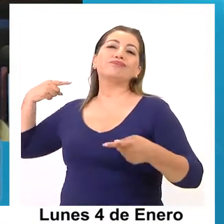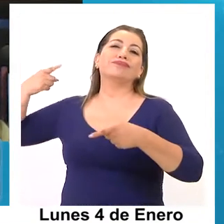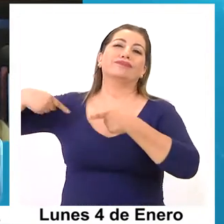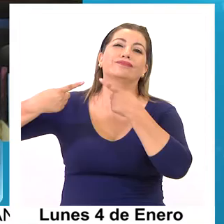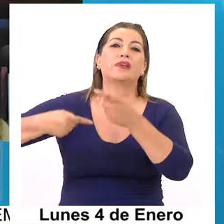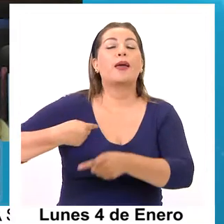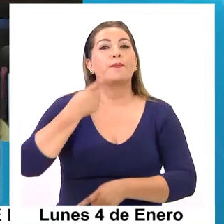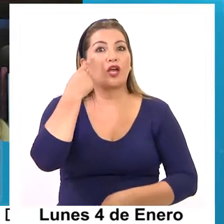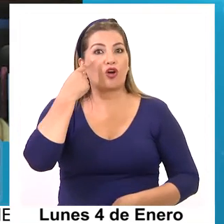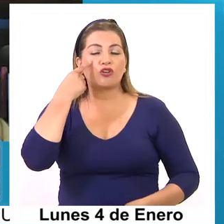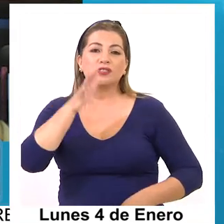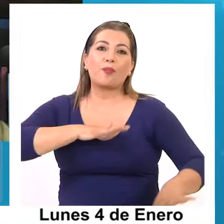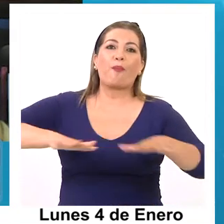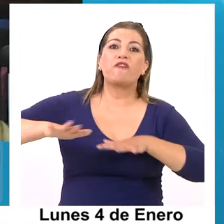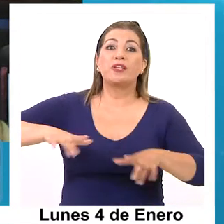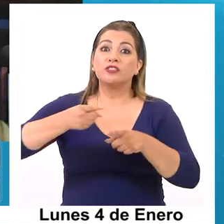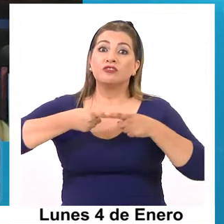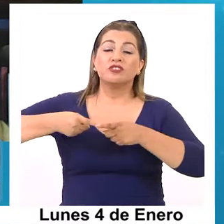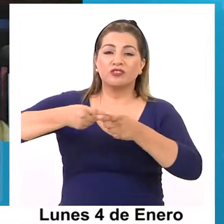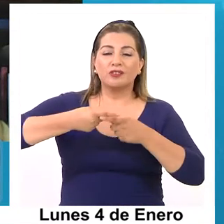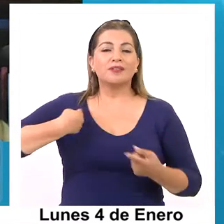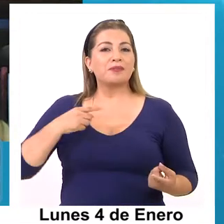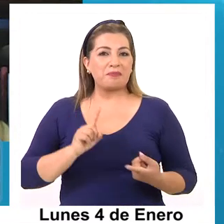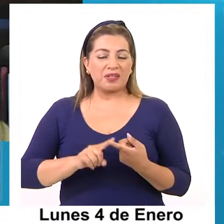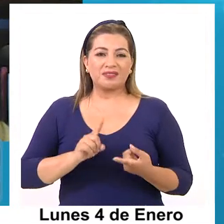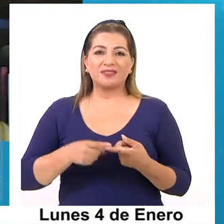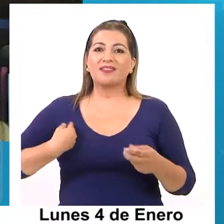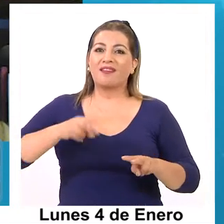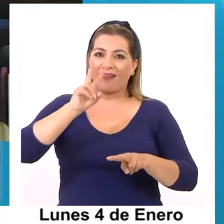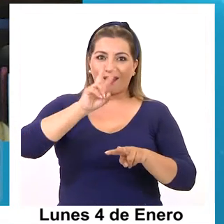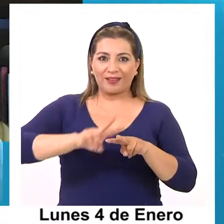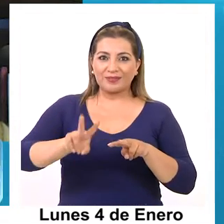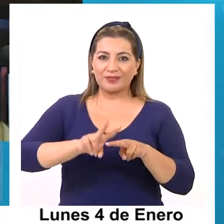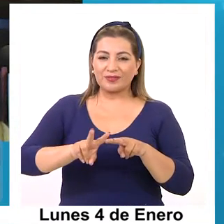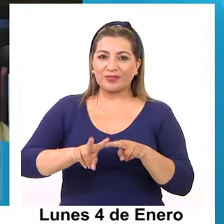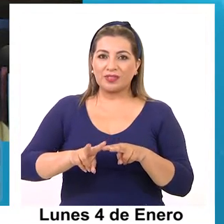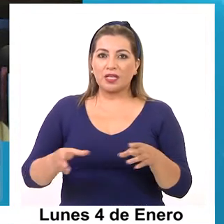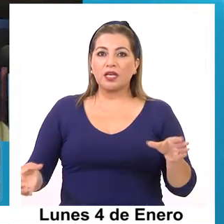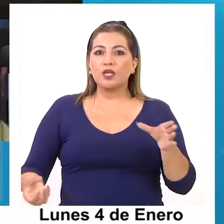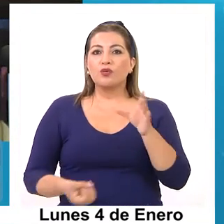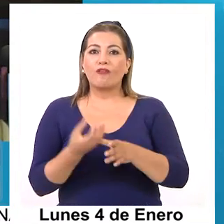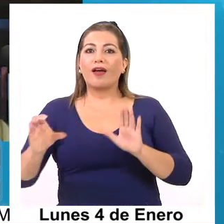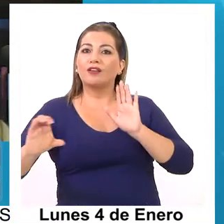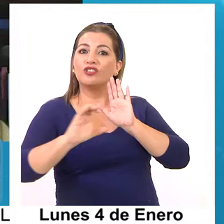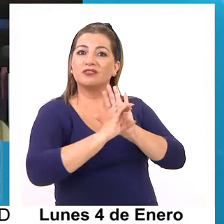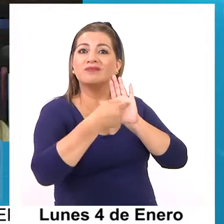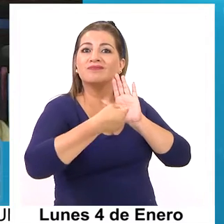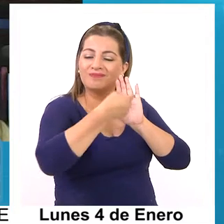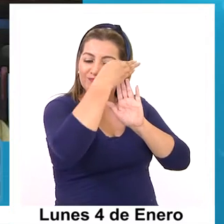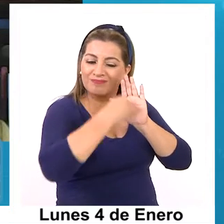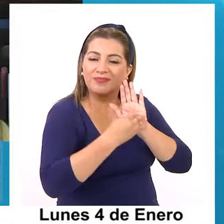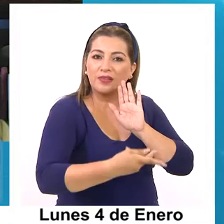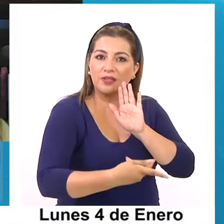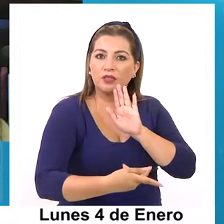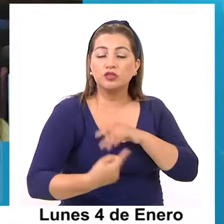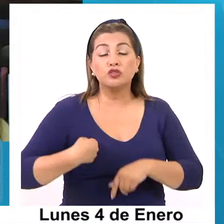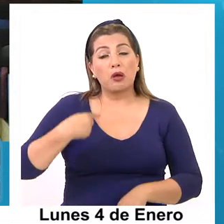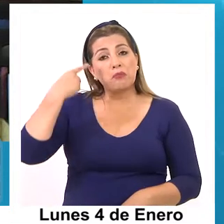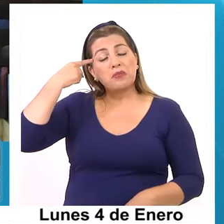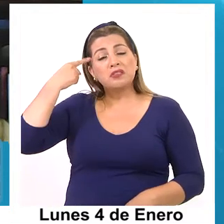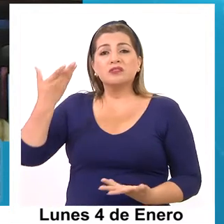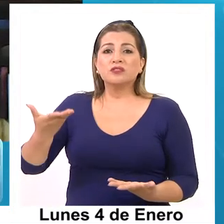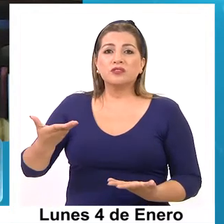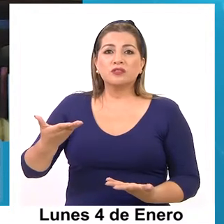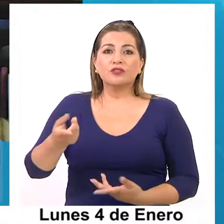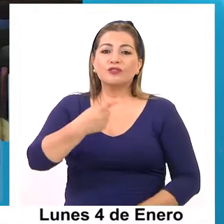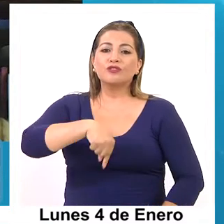sociales, puedan participar de la construcción de esta constitución, porque pienso que